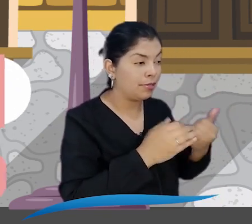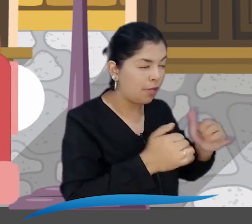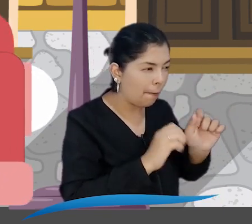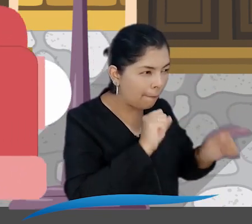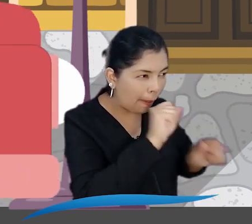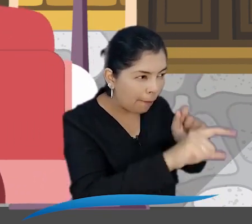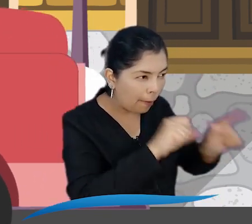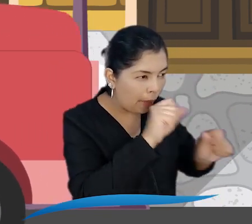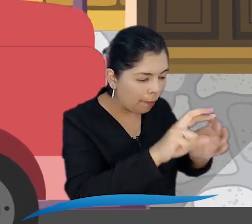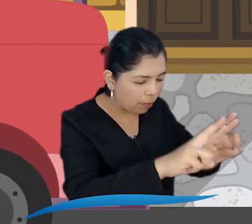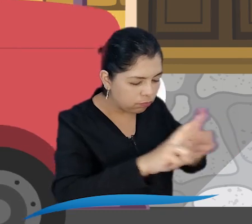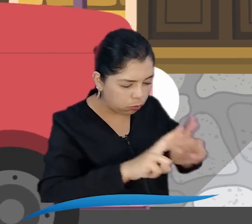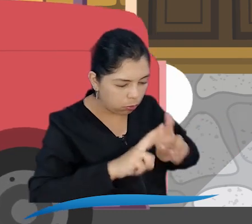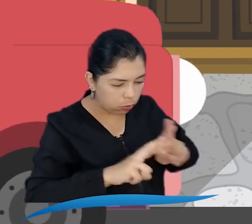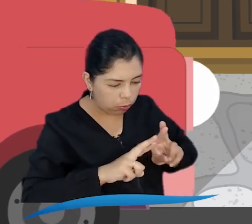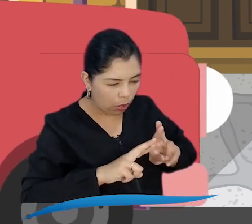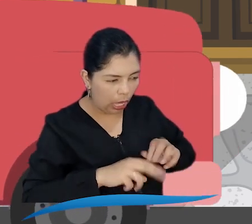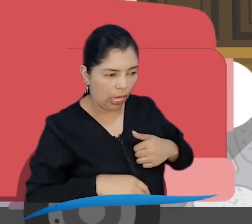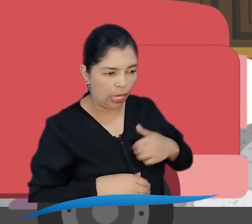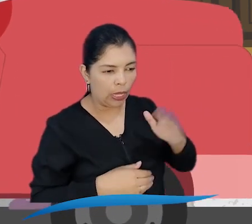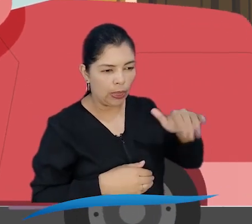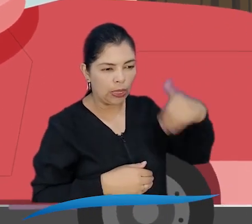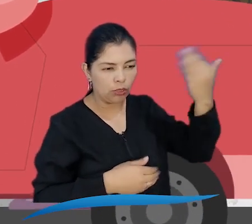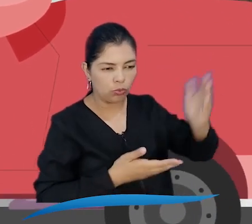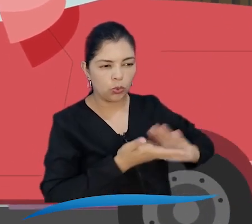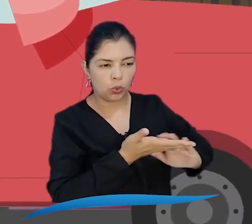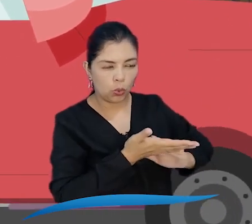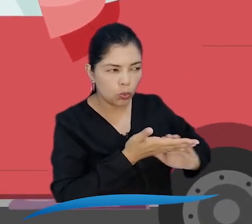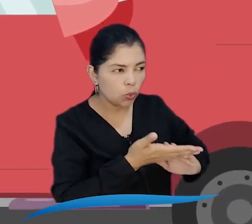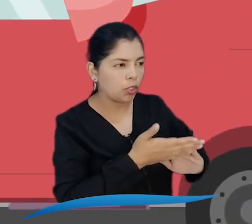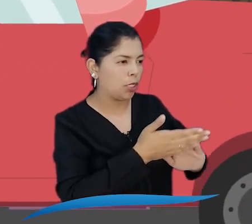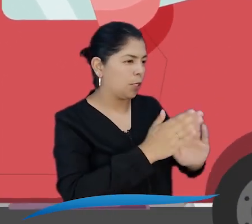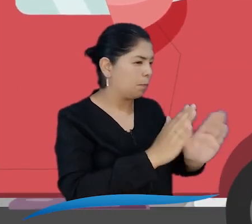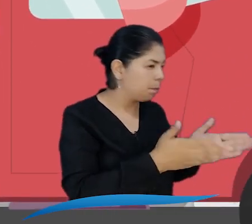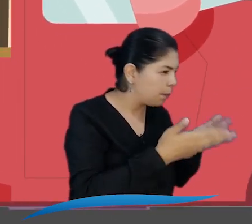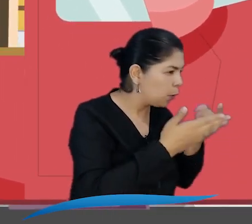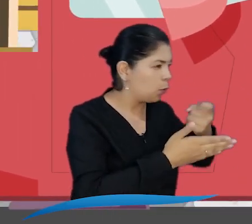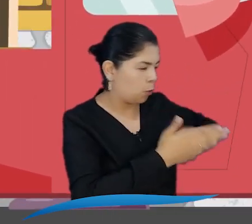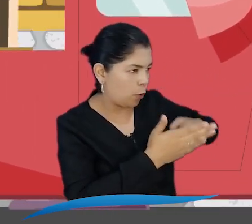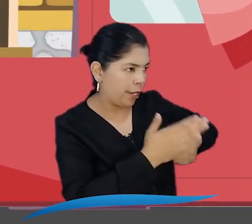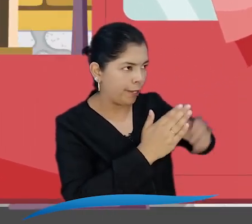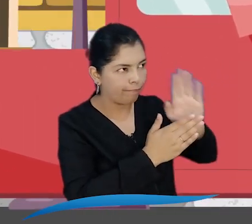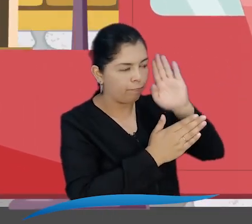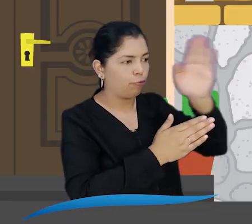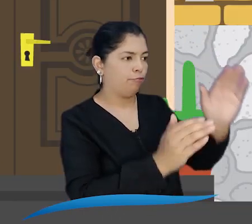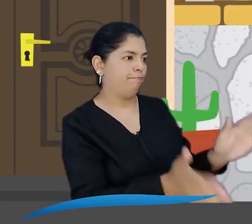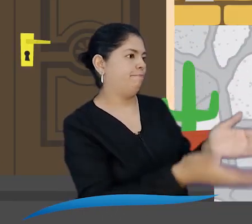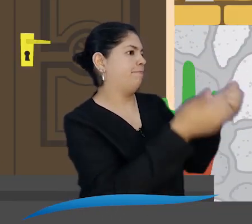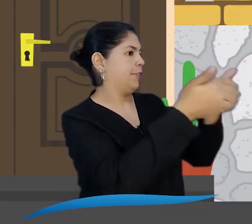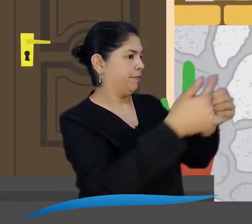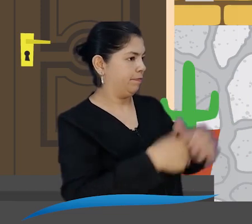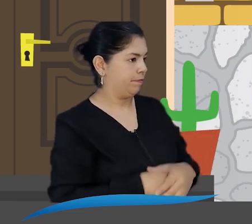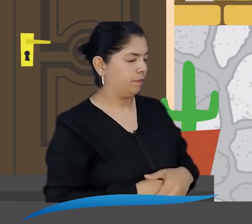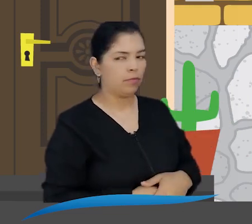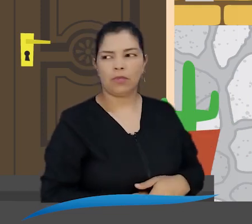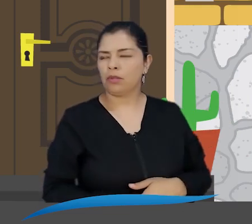del comité. Con base en eso, empezaremos a resolver y anticipar cualquier inconsistencia hacia el comité.